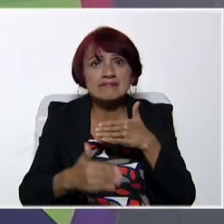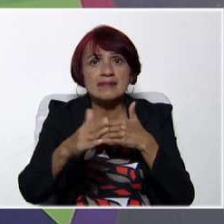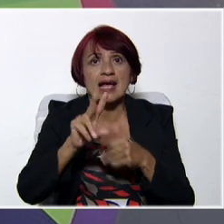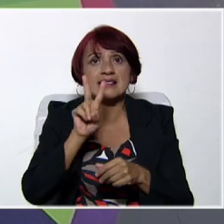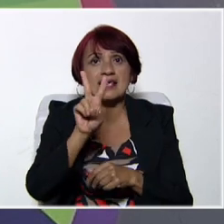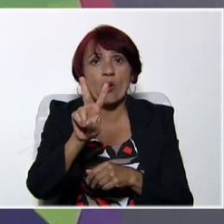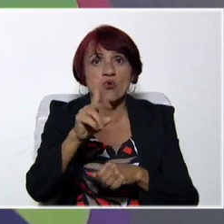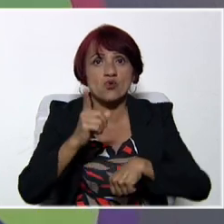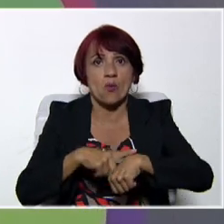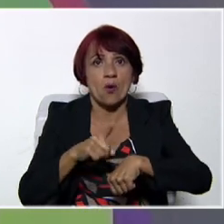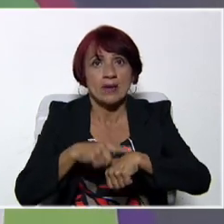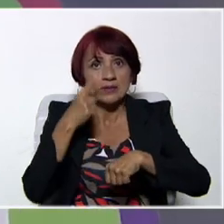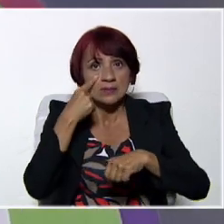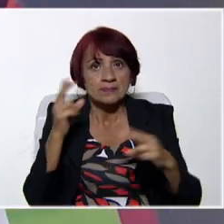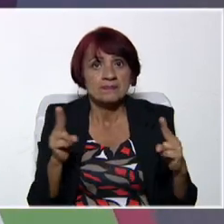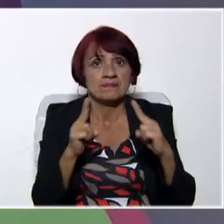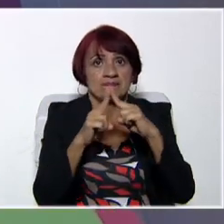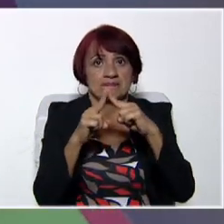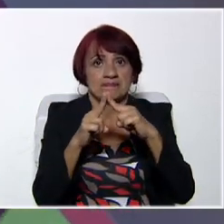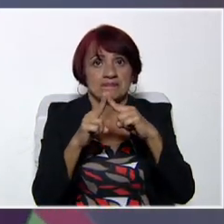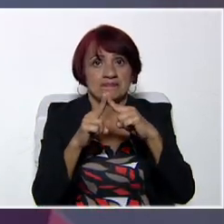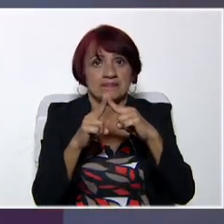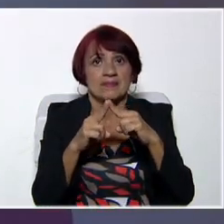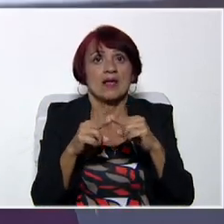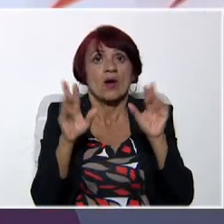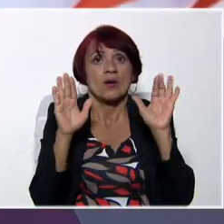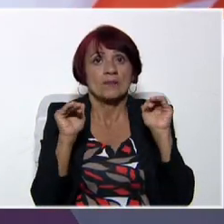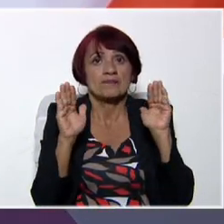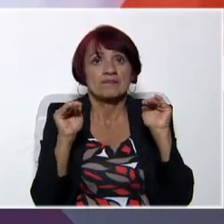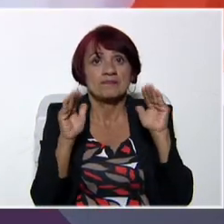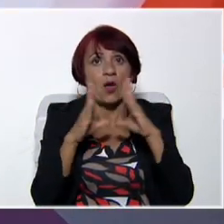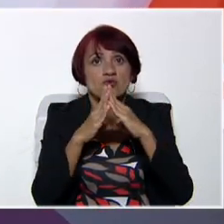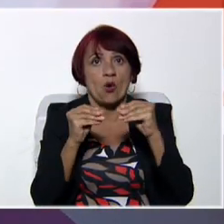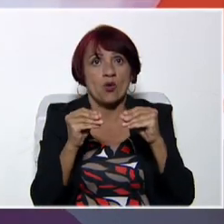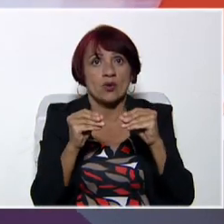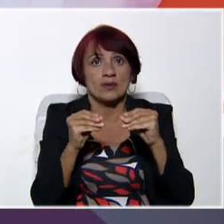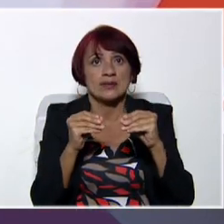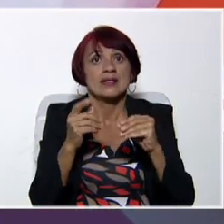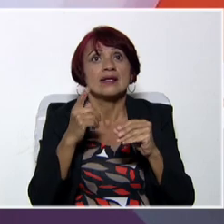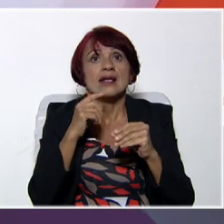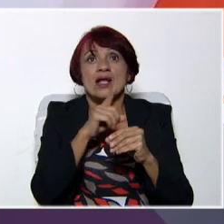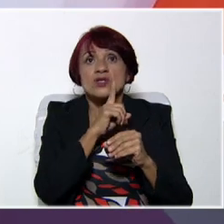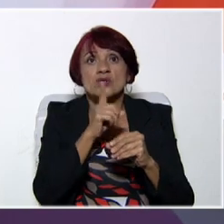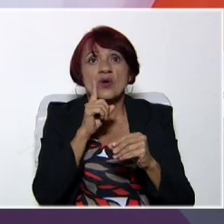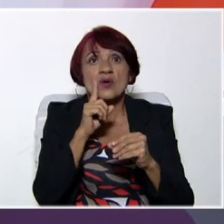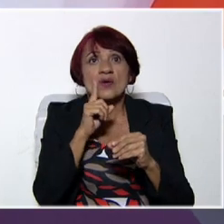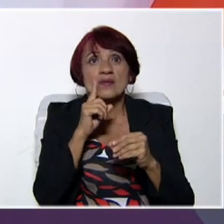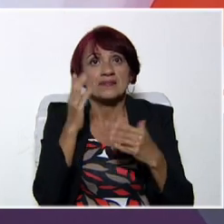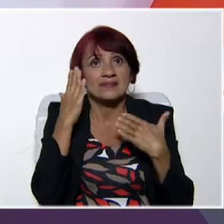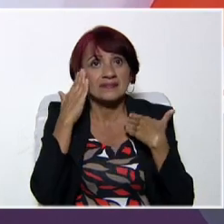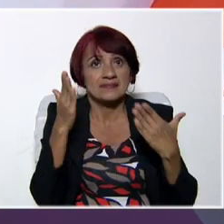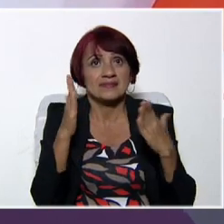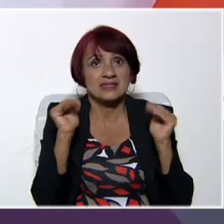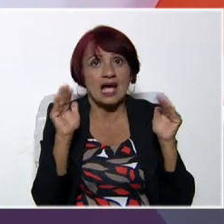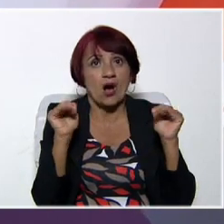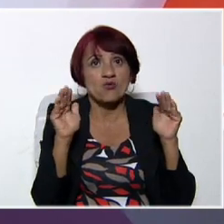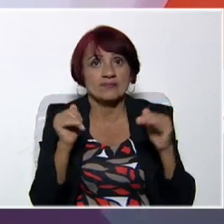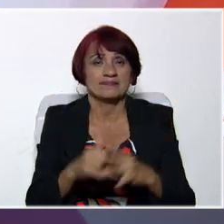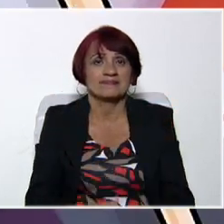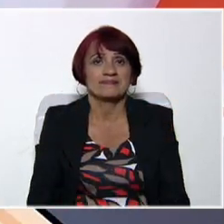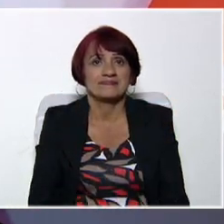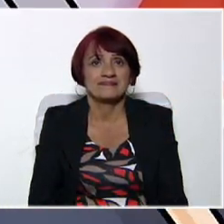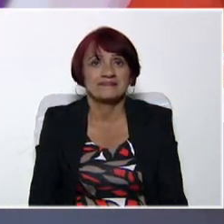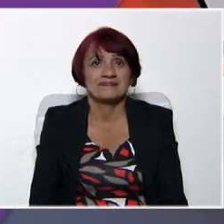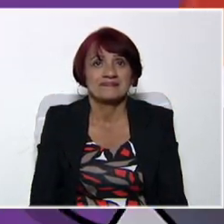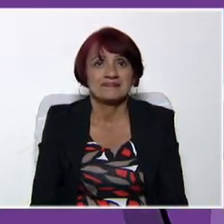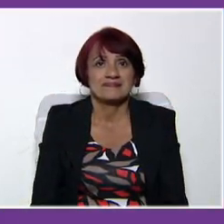momento. Nos estaremos viendo. See you next week o next Friday. Bye, bye.